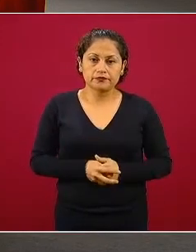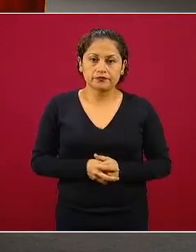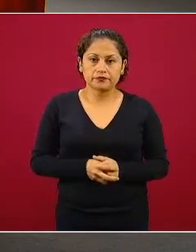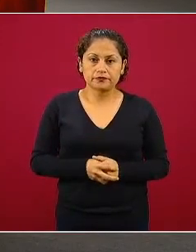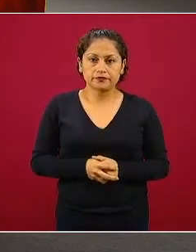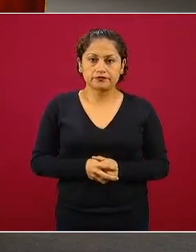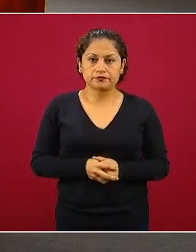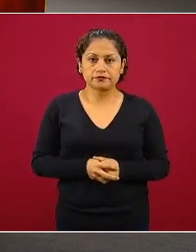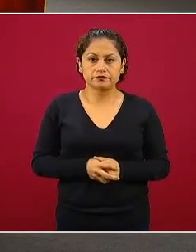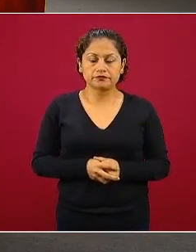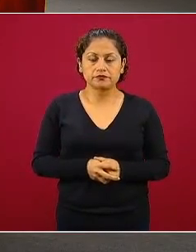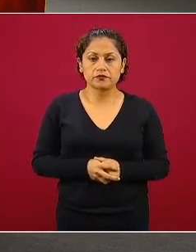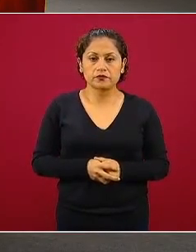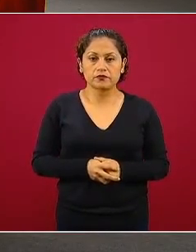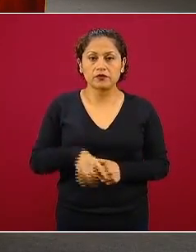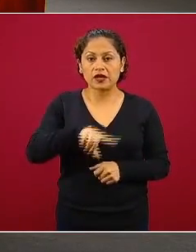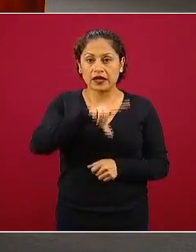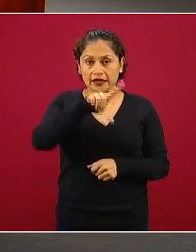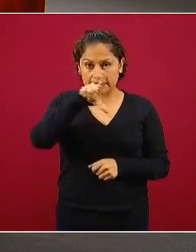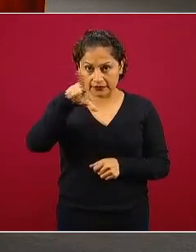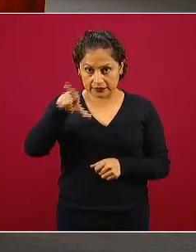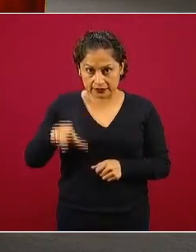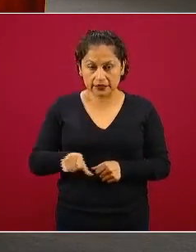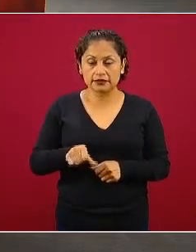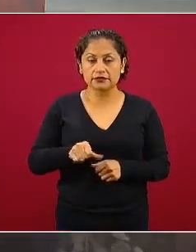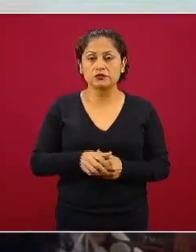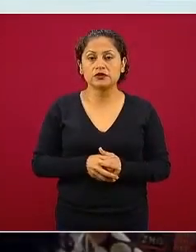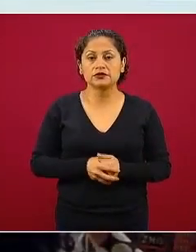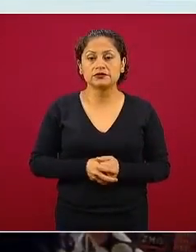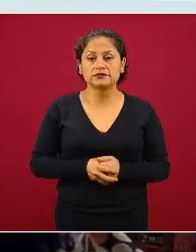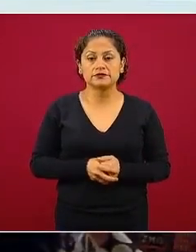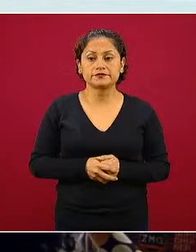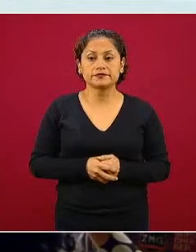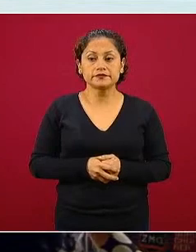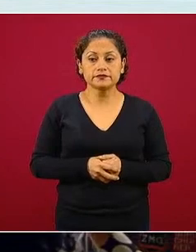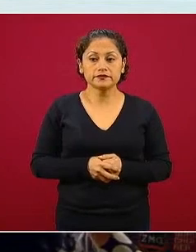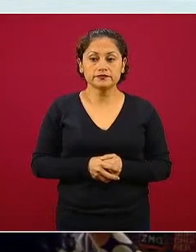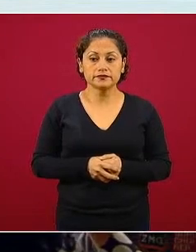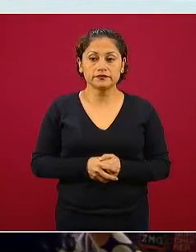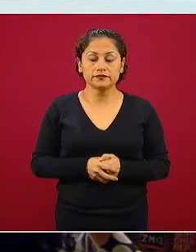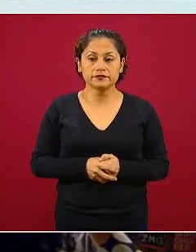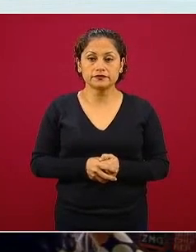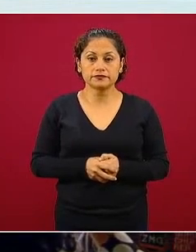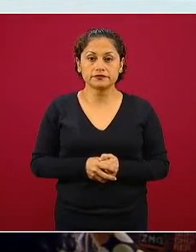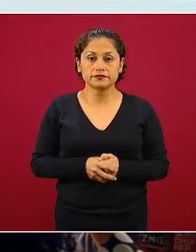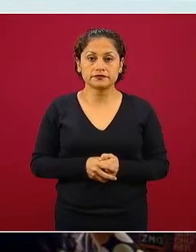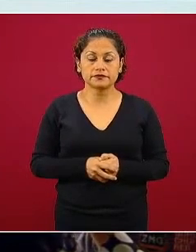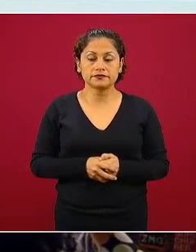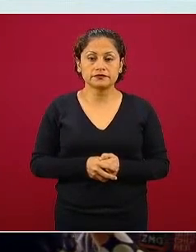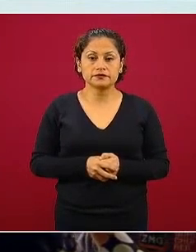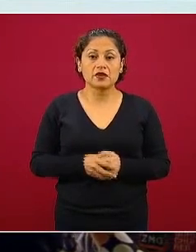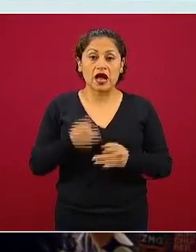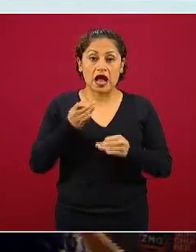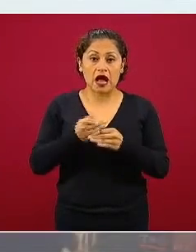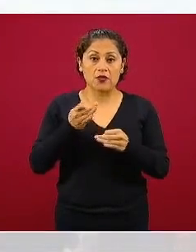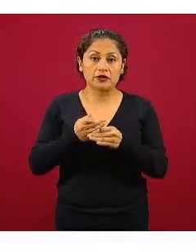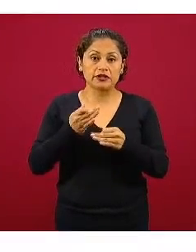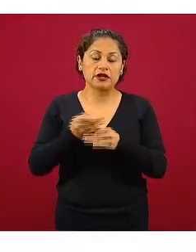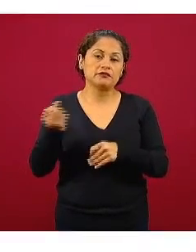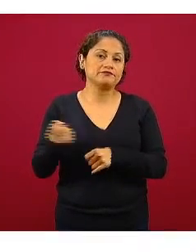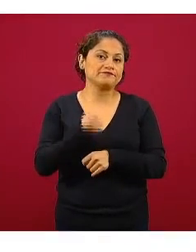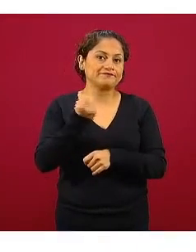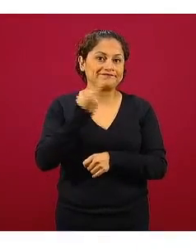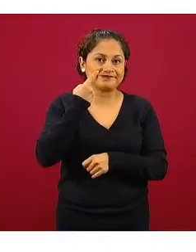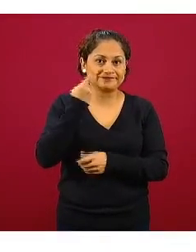cuando lo vemos por distribución afortunadamente afortunadamente en este caso fíjense esto es muy ilustrativo